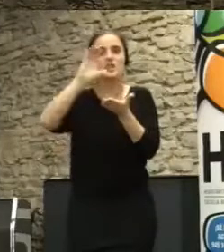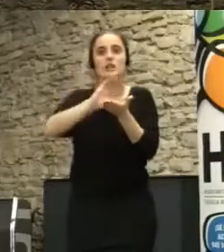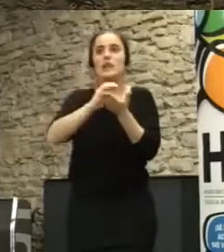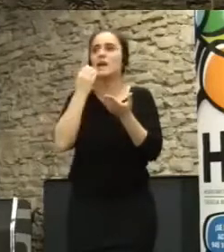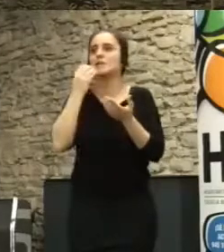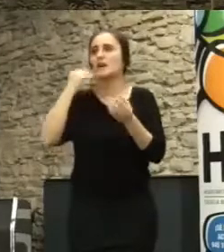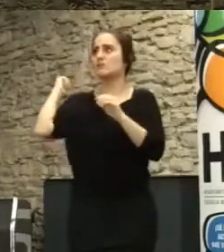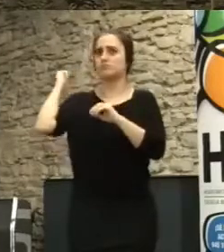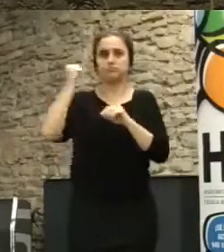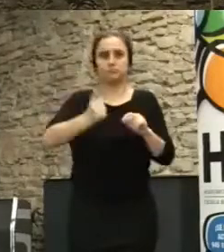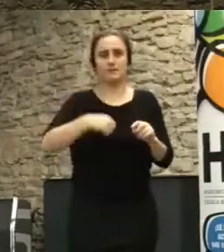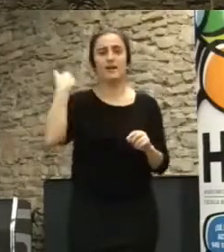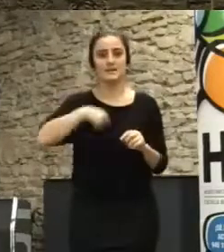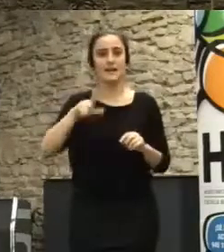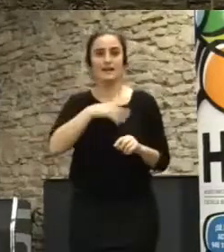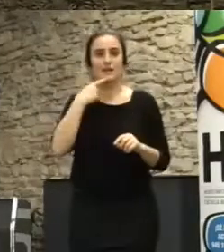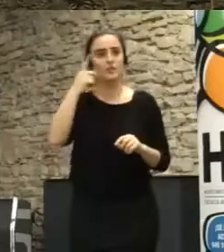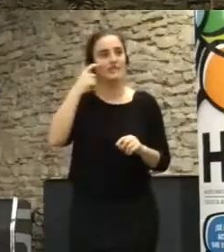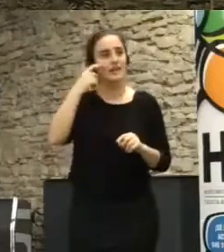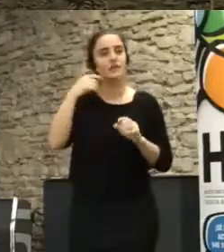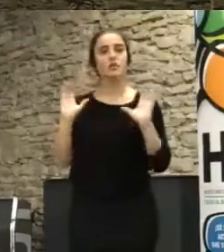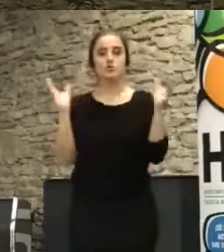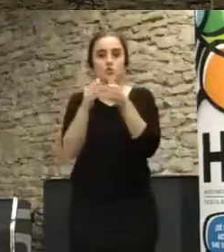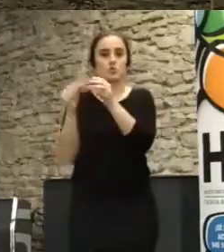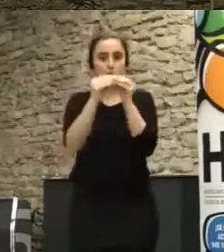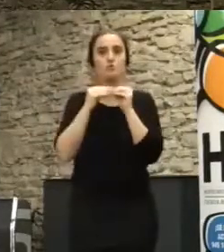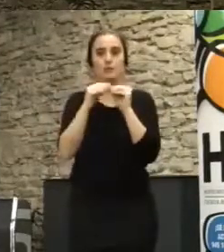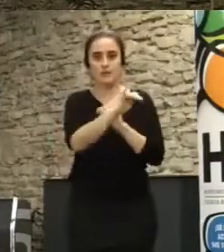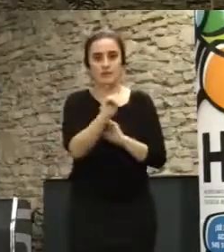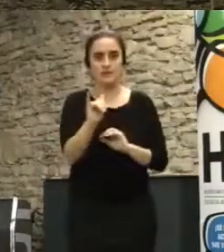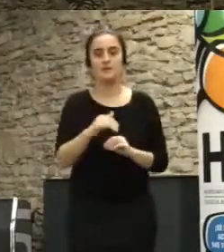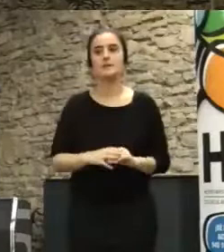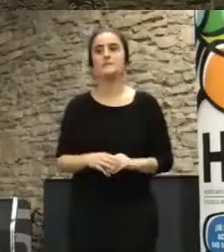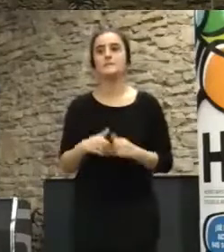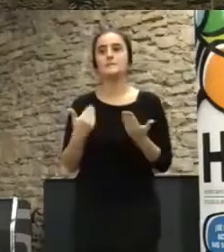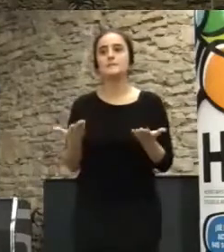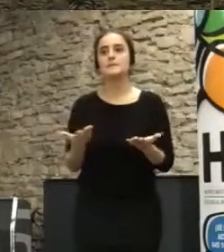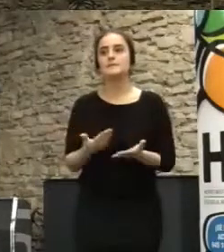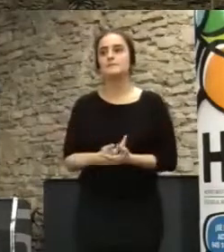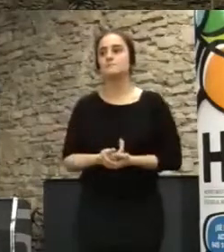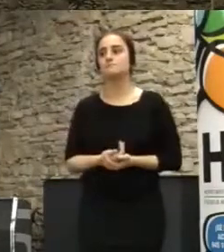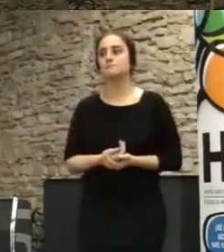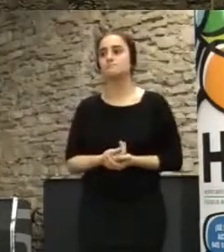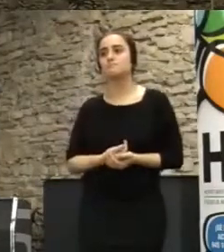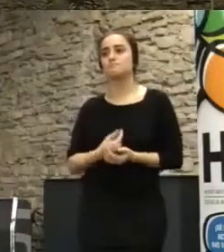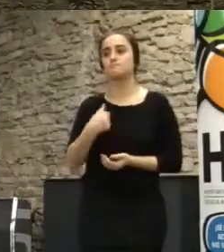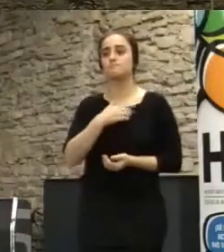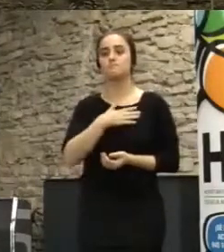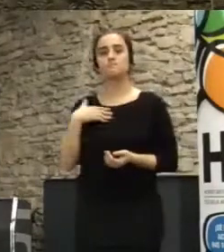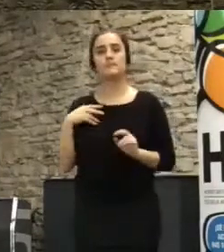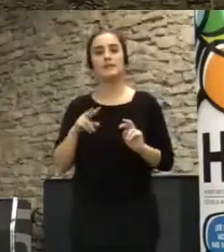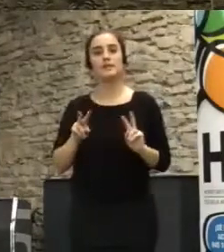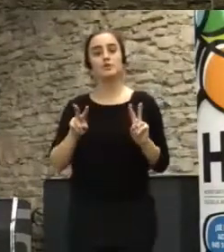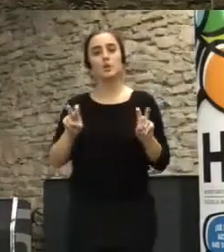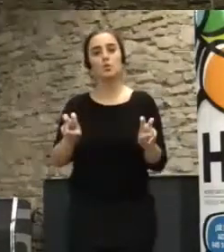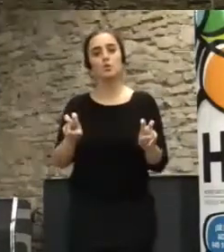de tradiciones comunitarias, ¿no? Entonces, bueno, voy a hacer una introducción